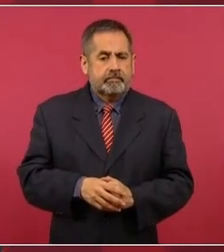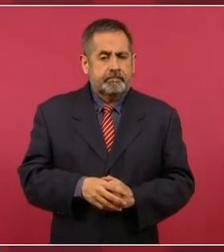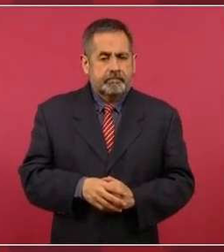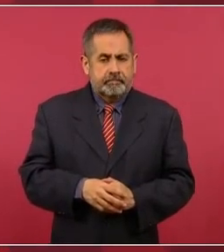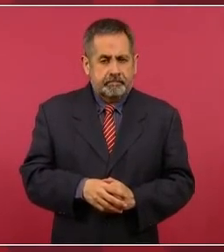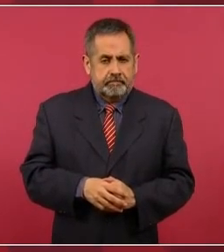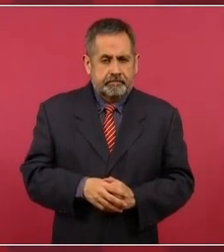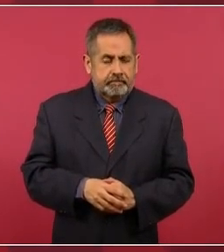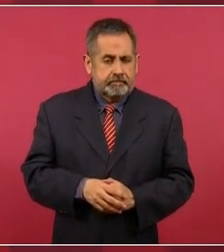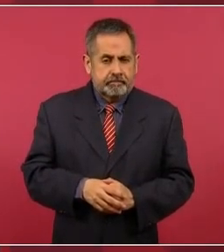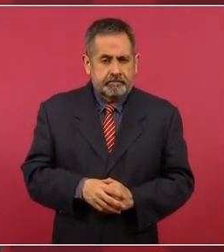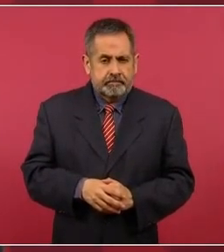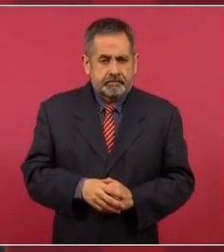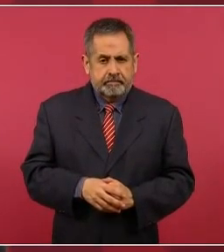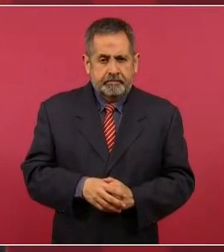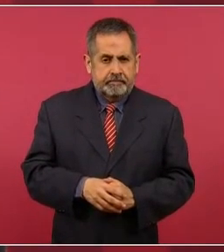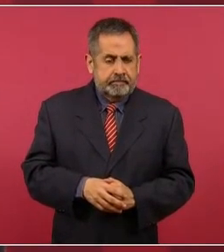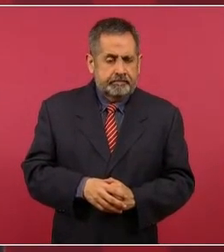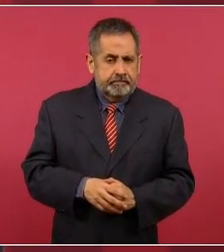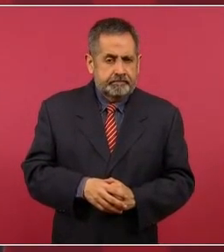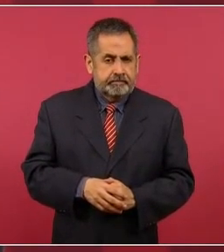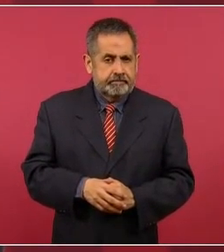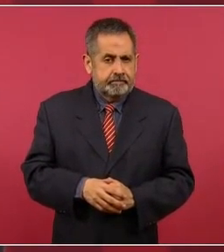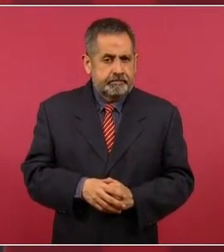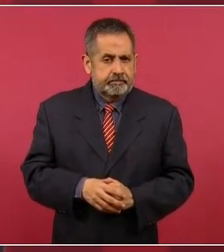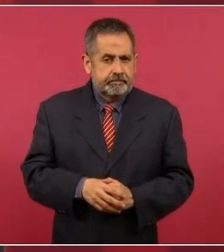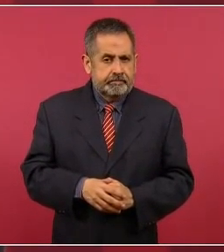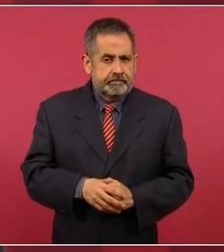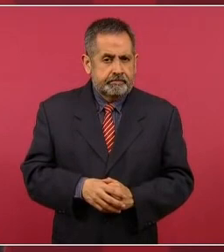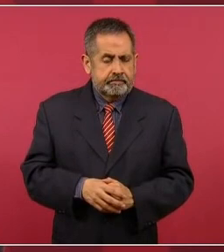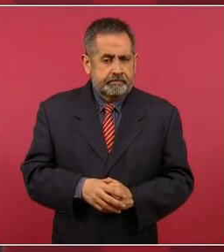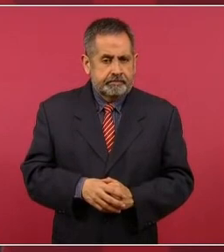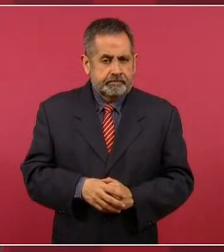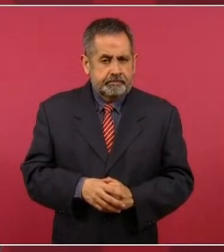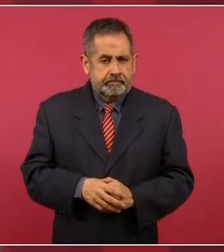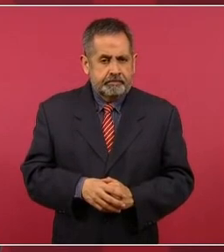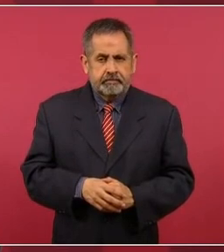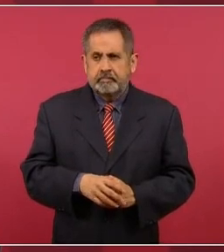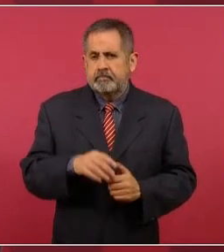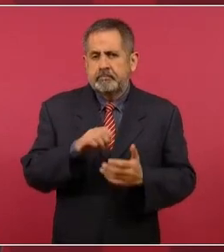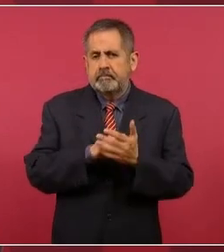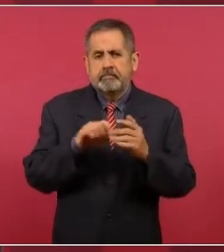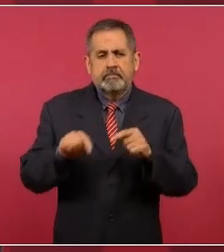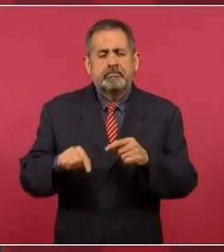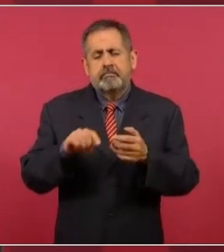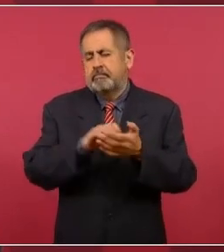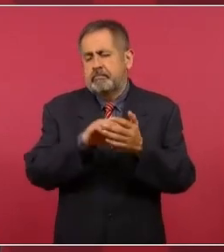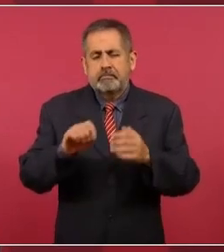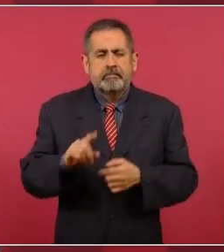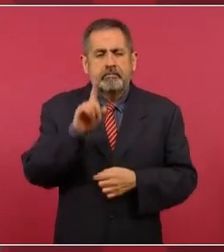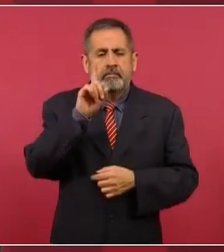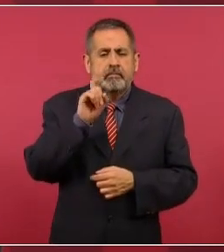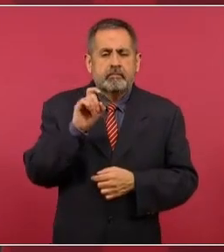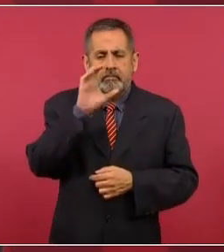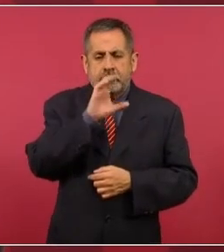estar, por ejemplo, Aguascalientes,